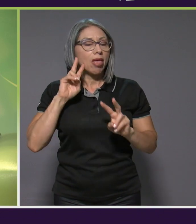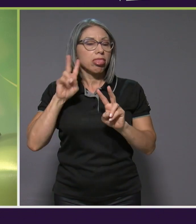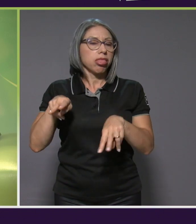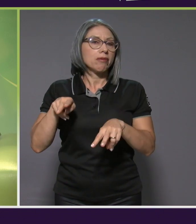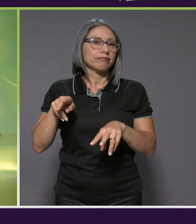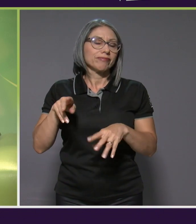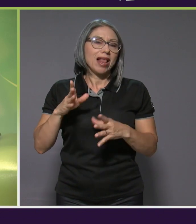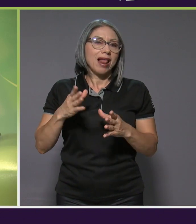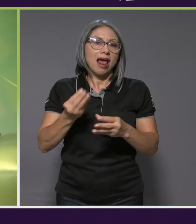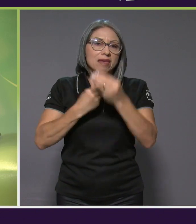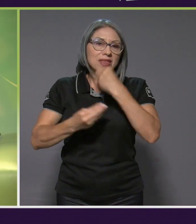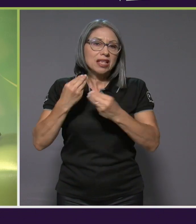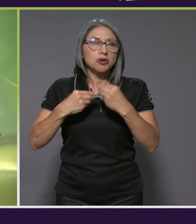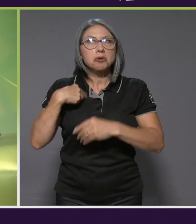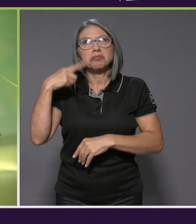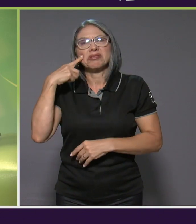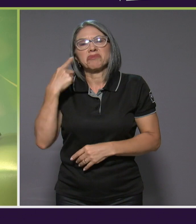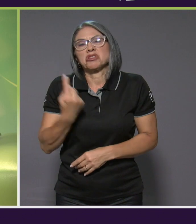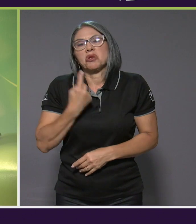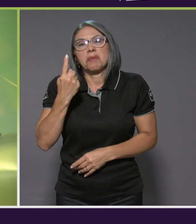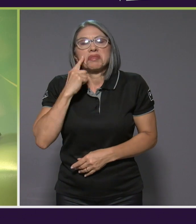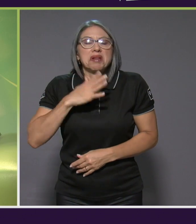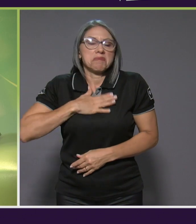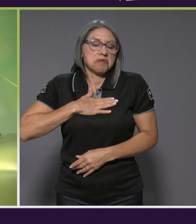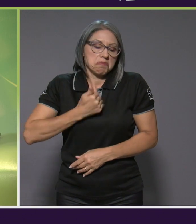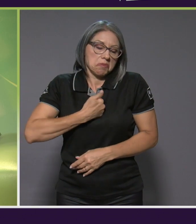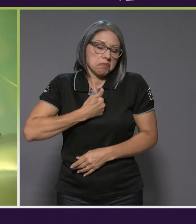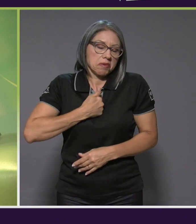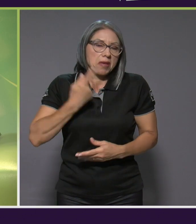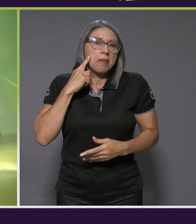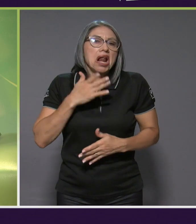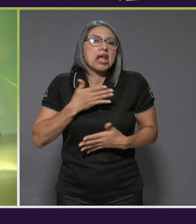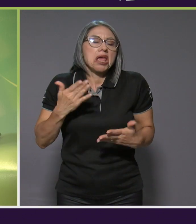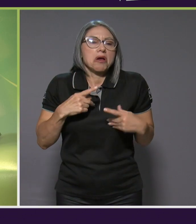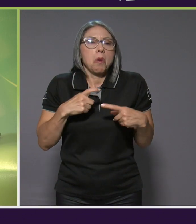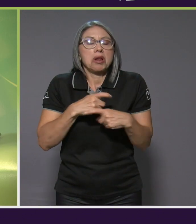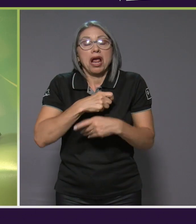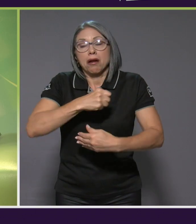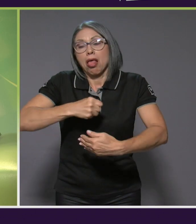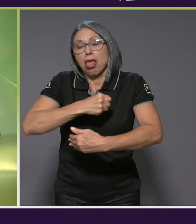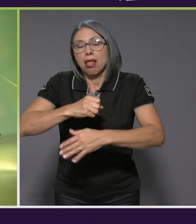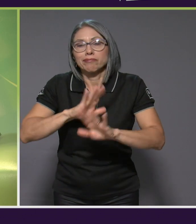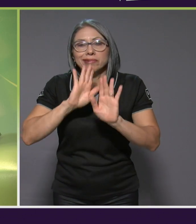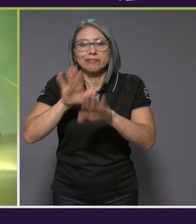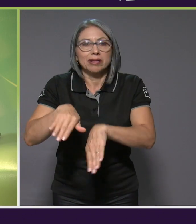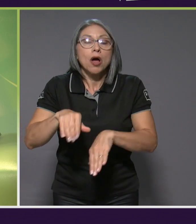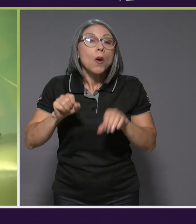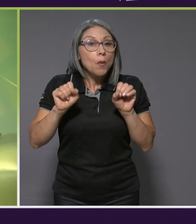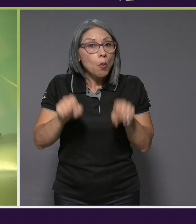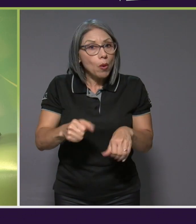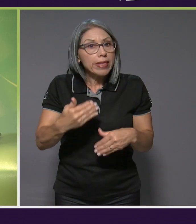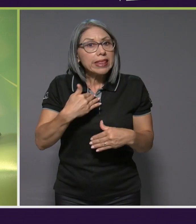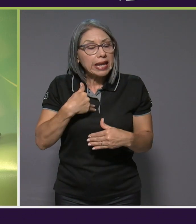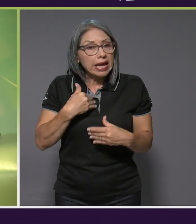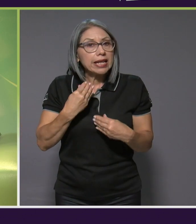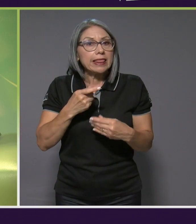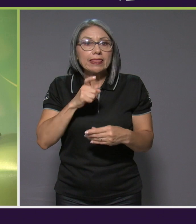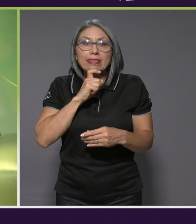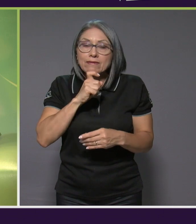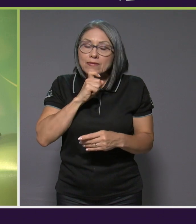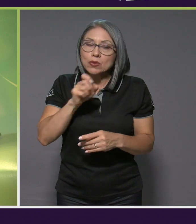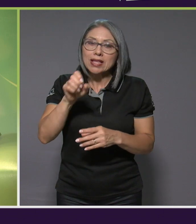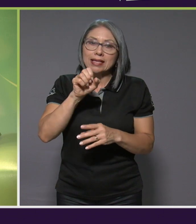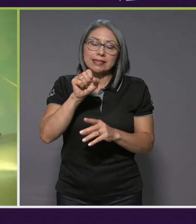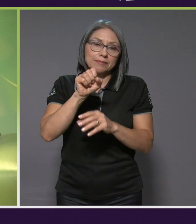porque es solo para mí, entonces ¿para qué me voy a complicar? Puede tener muchas afectaciones en los hábitos de alimentación, ¿verdad? ¿Qué